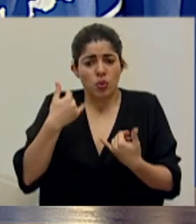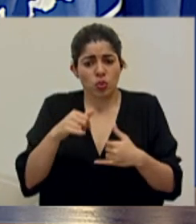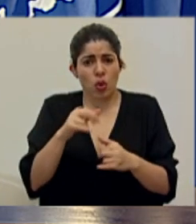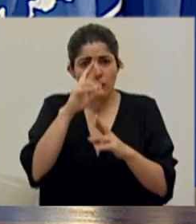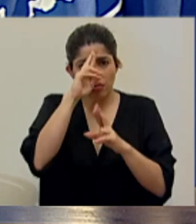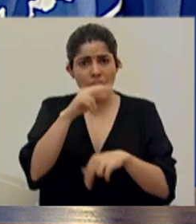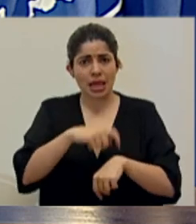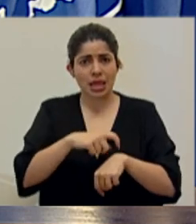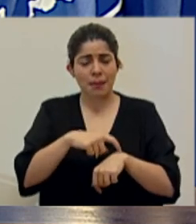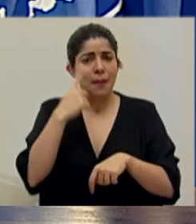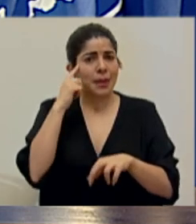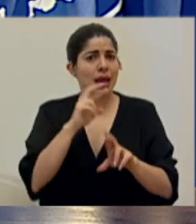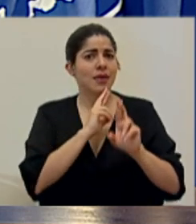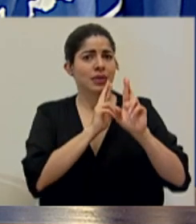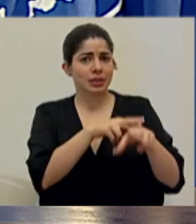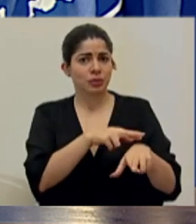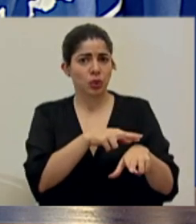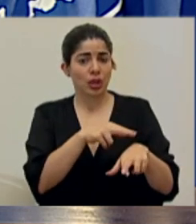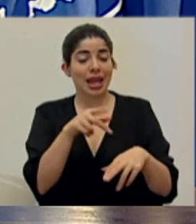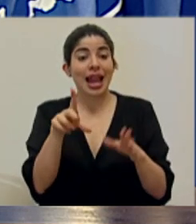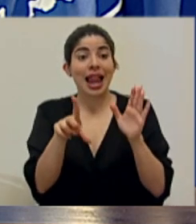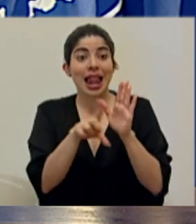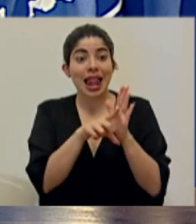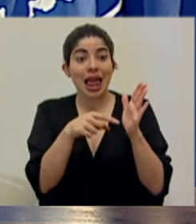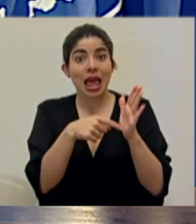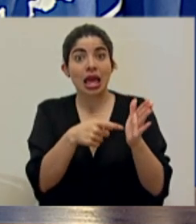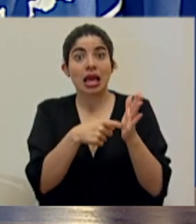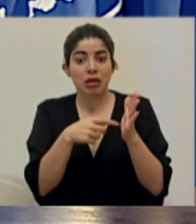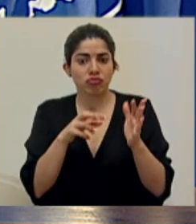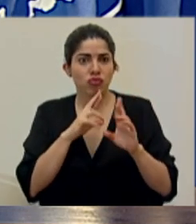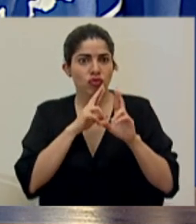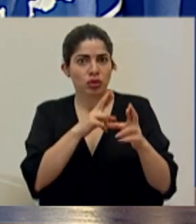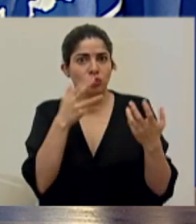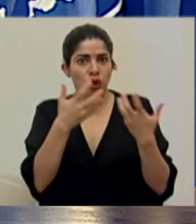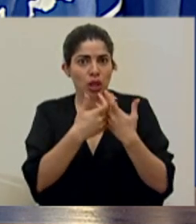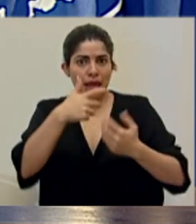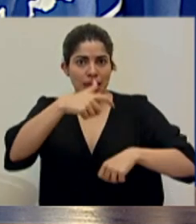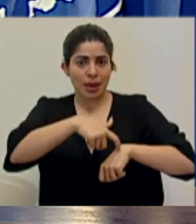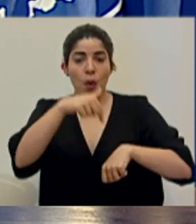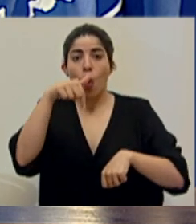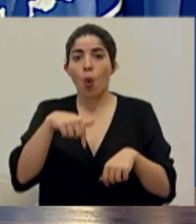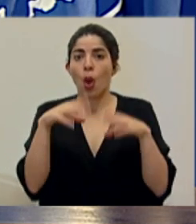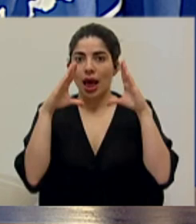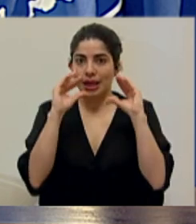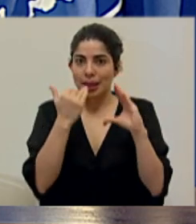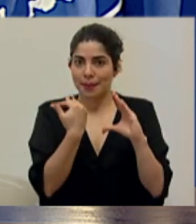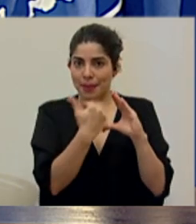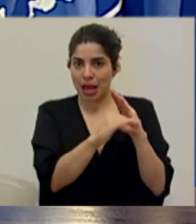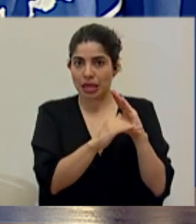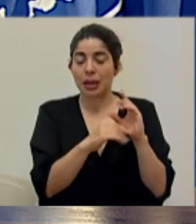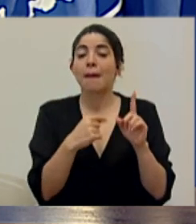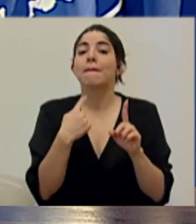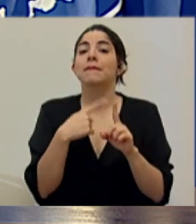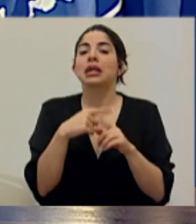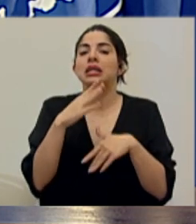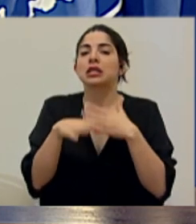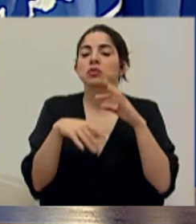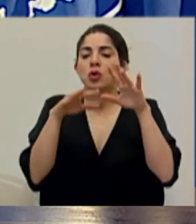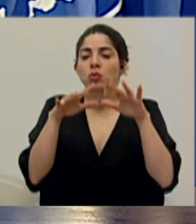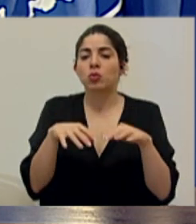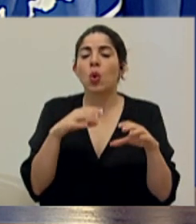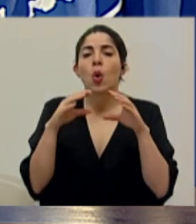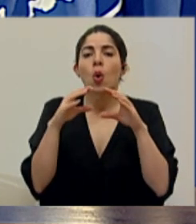enviar la respuesta. Dentro del plazo de ley se está enviando, será enviada esta tarde y haremos un comunicado de